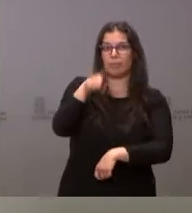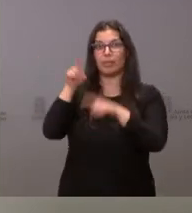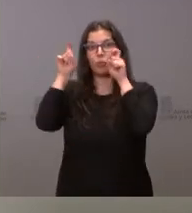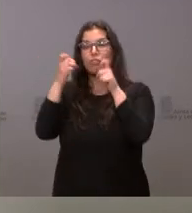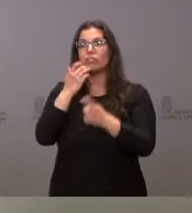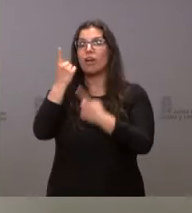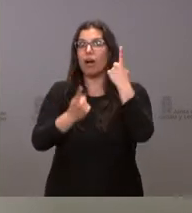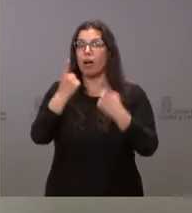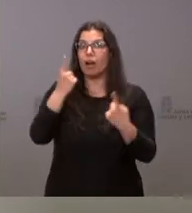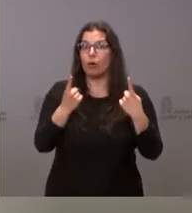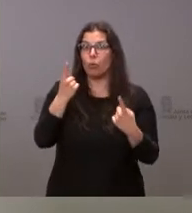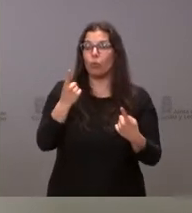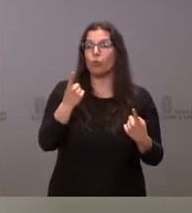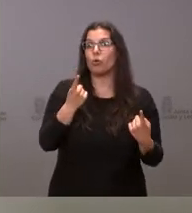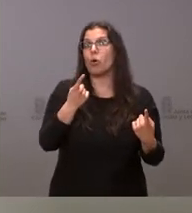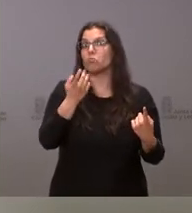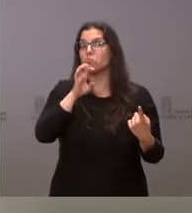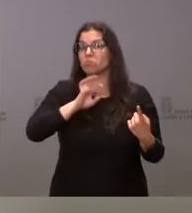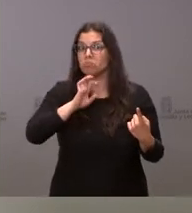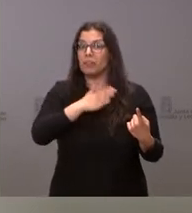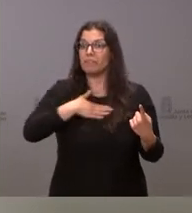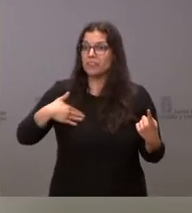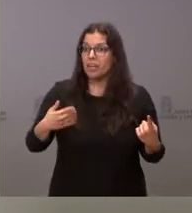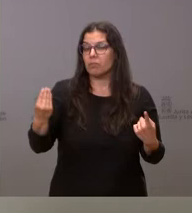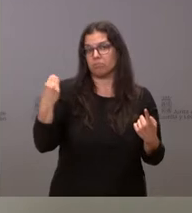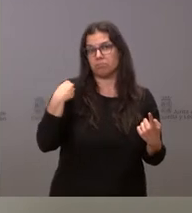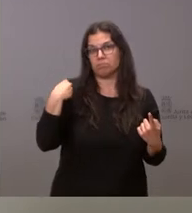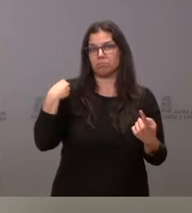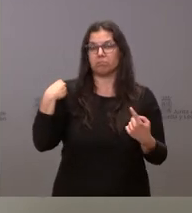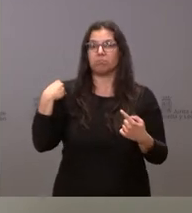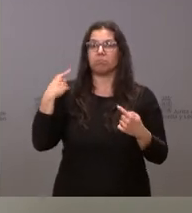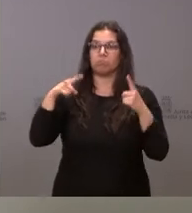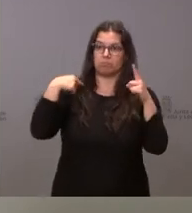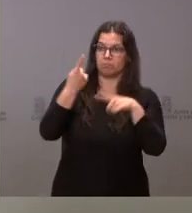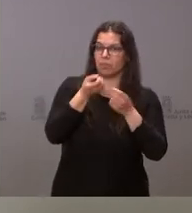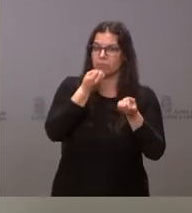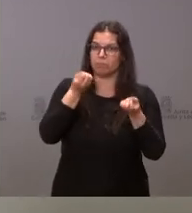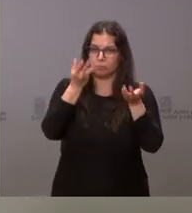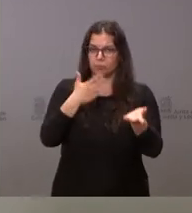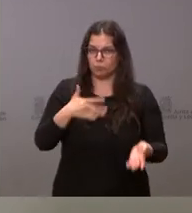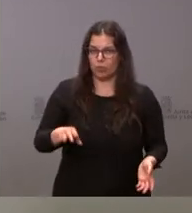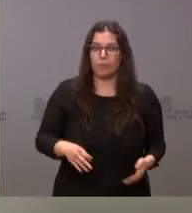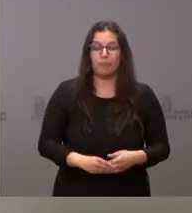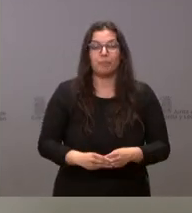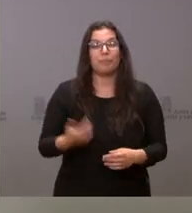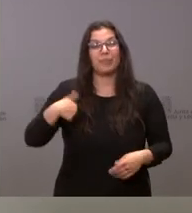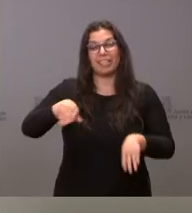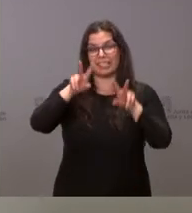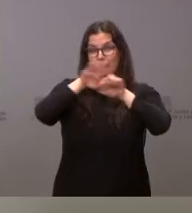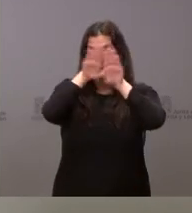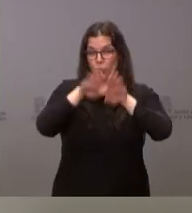alguno de ustedes estima oportuno que los podamos apuntar, los apuntaríamos con posterioridad. Y ya una última